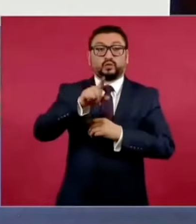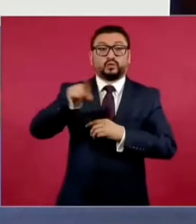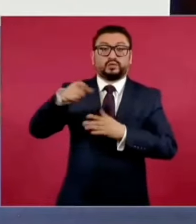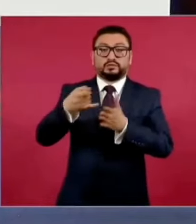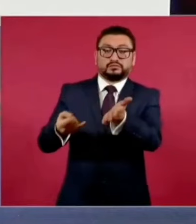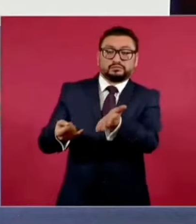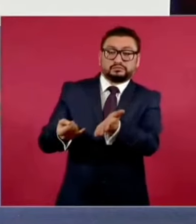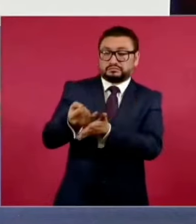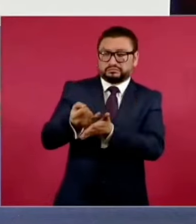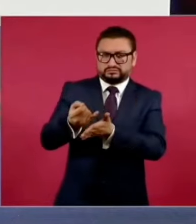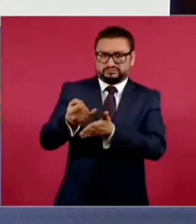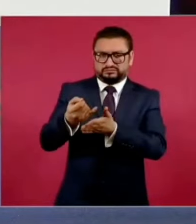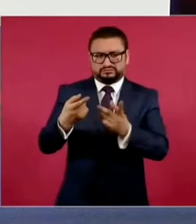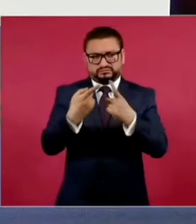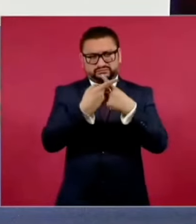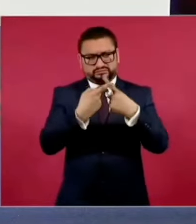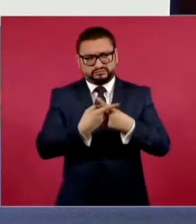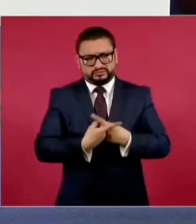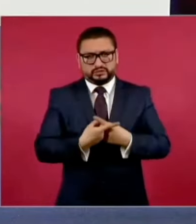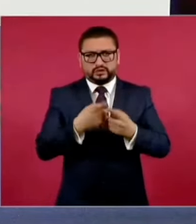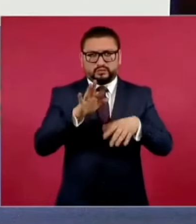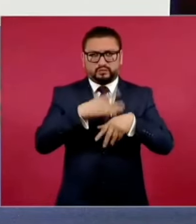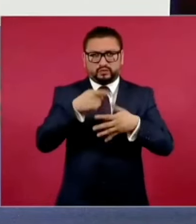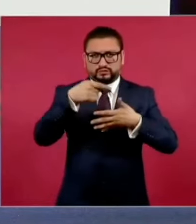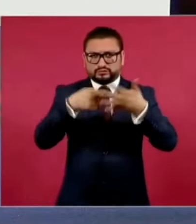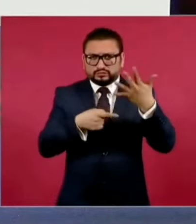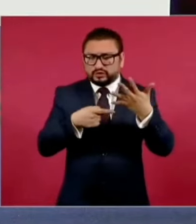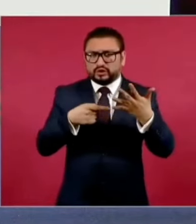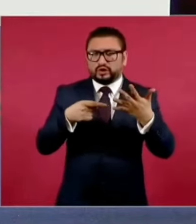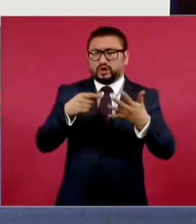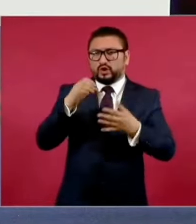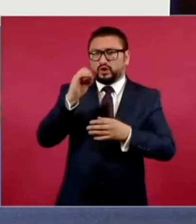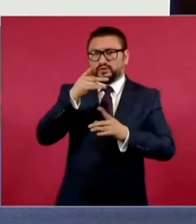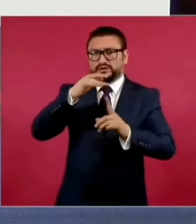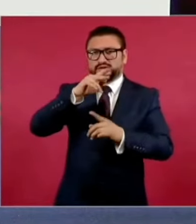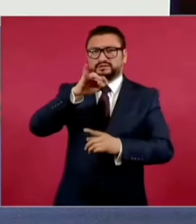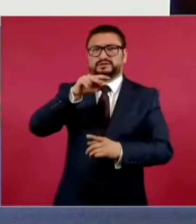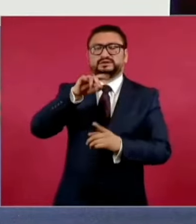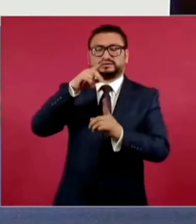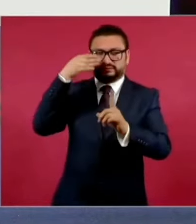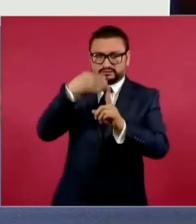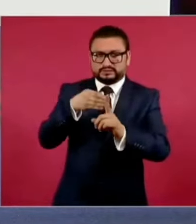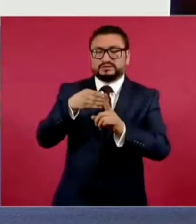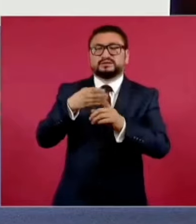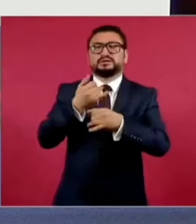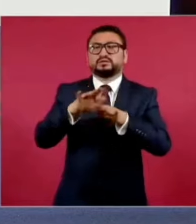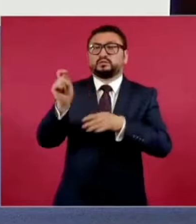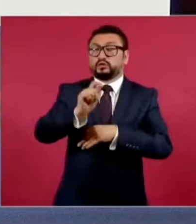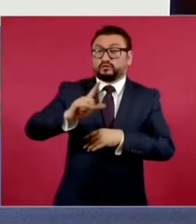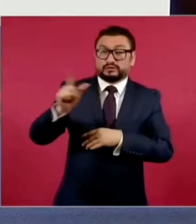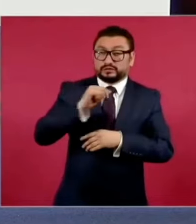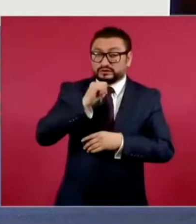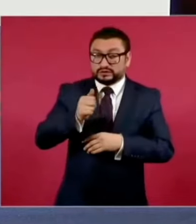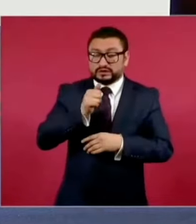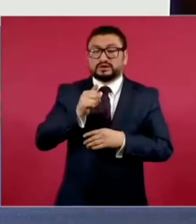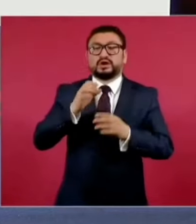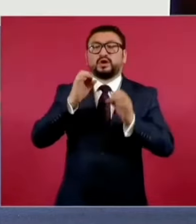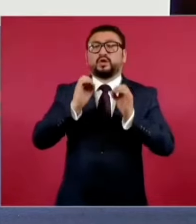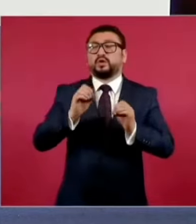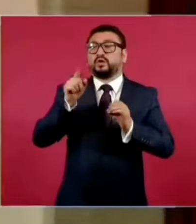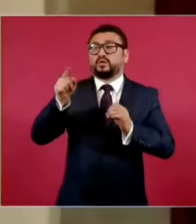no se ajusten a los principios de objetividad, imparcialidad, independencia, profesionalismo o